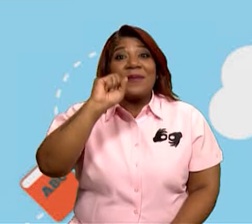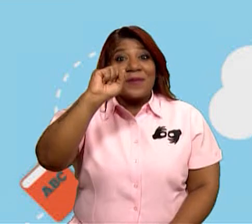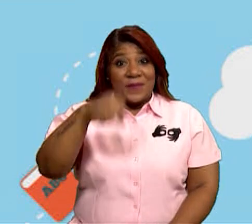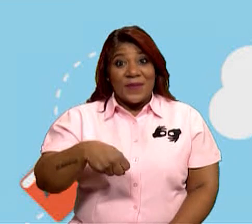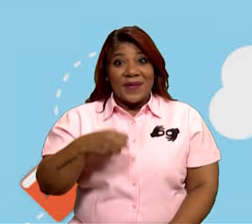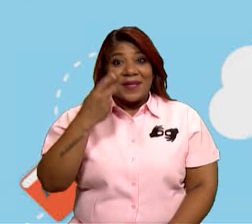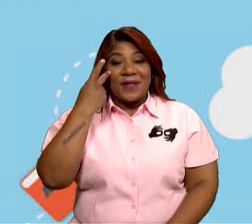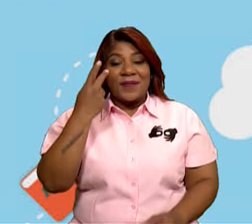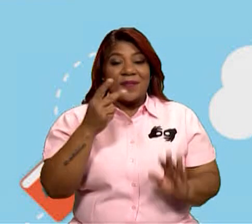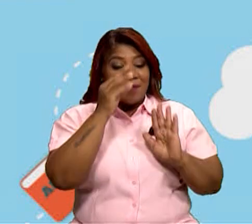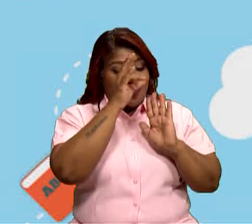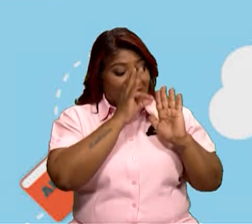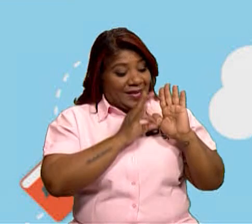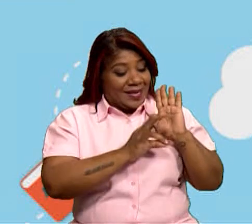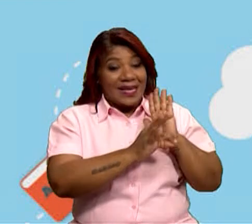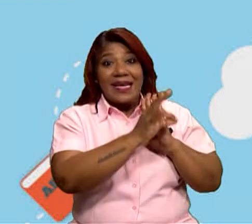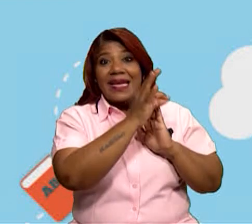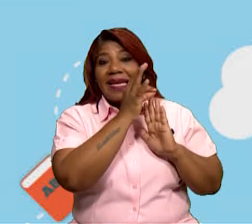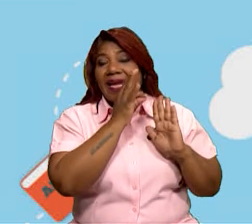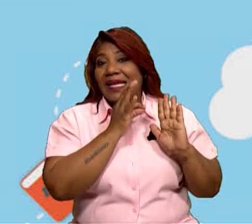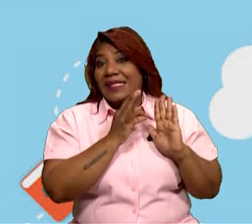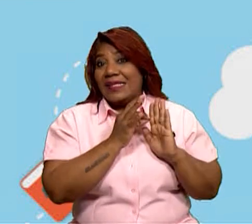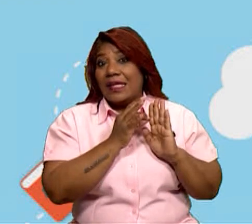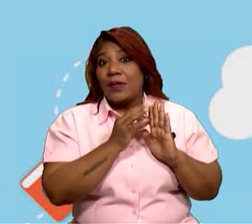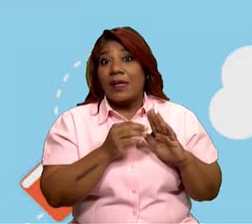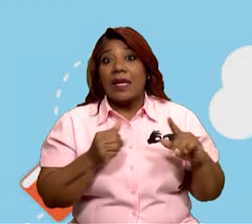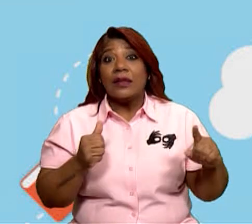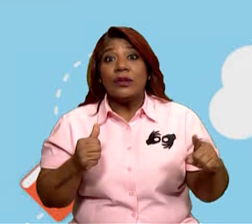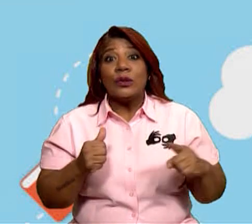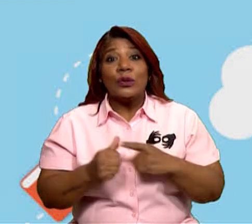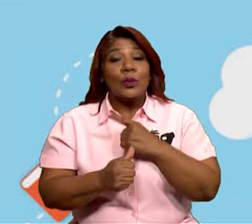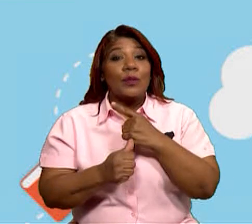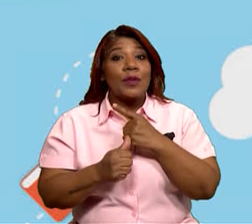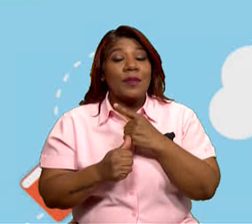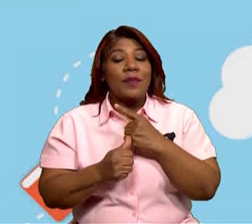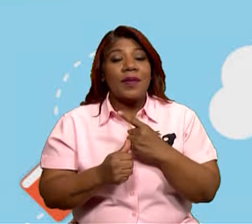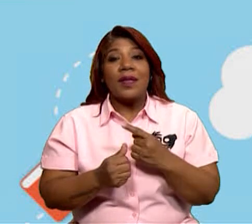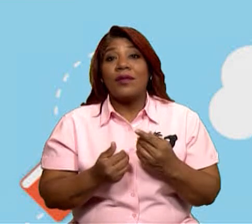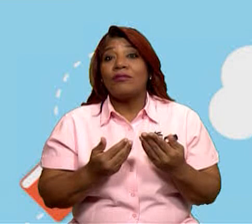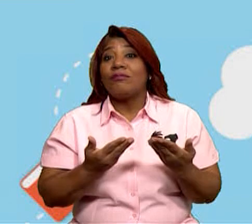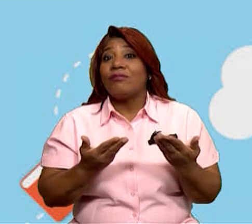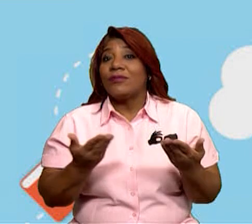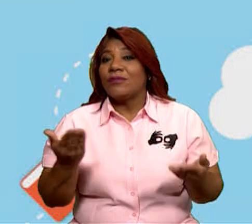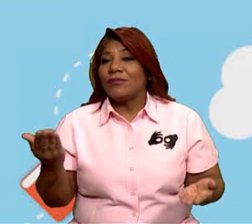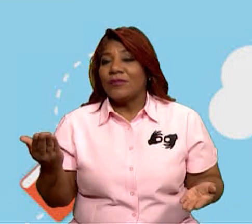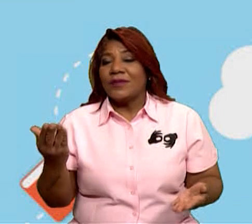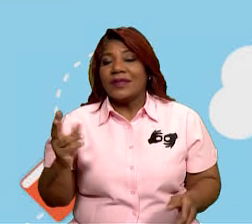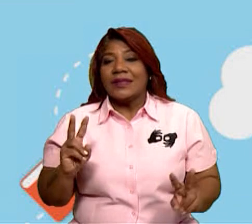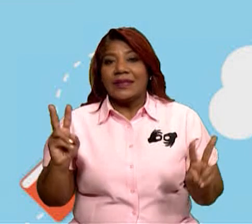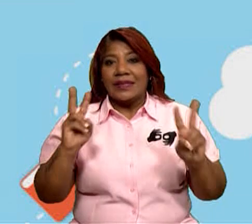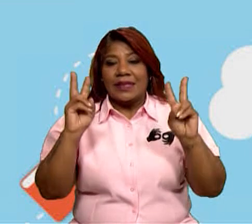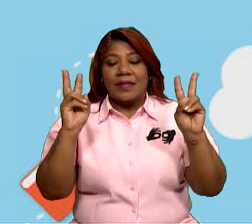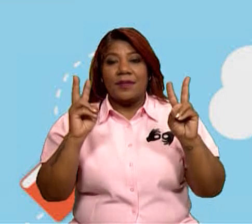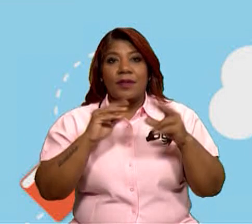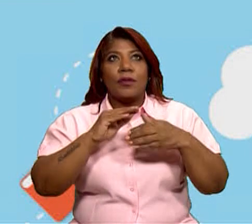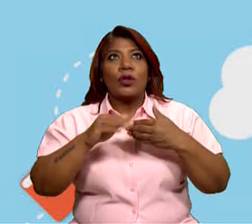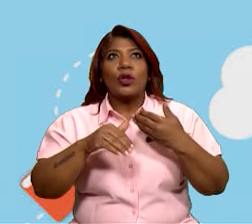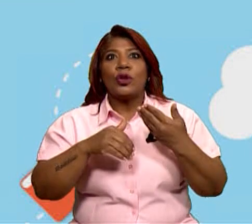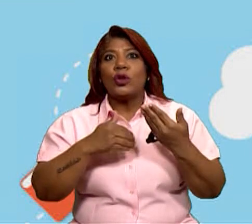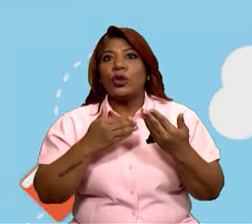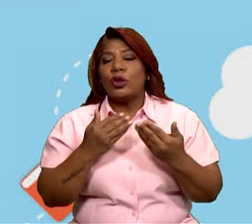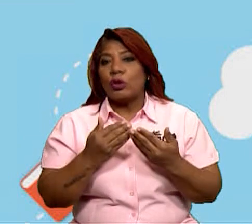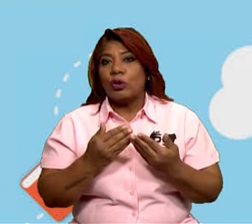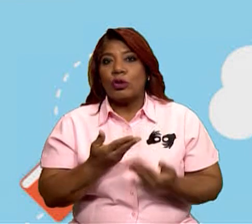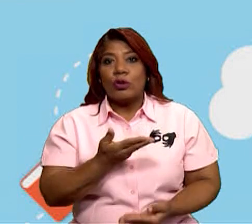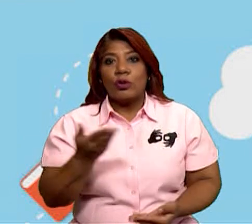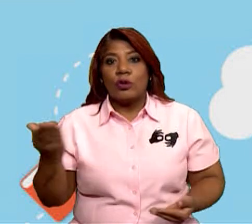más pequeña y es básica y funcional de todos los seres vivos. Se estima que estamos formados entre